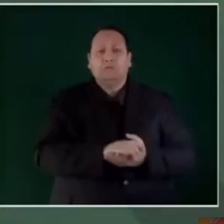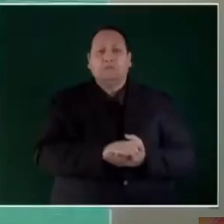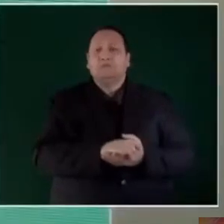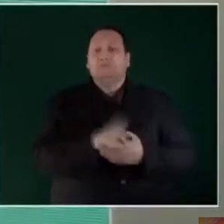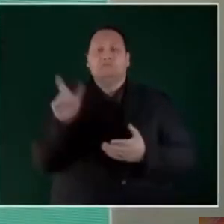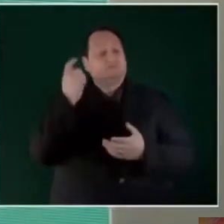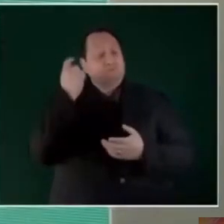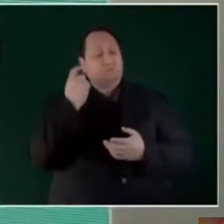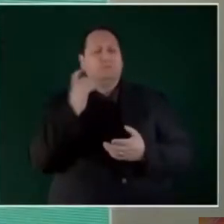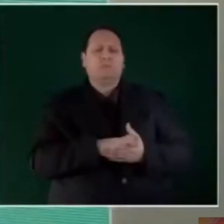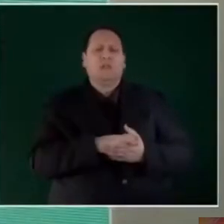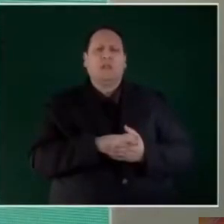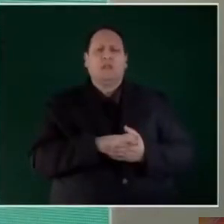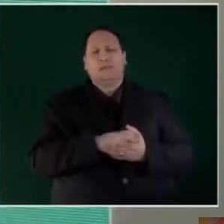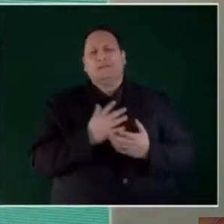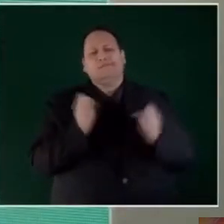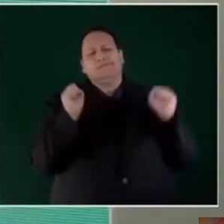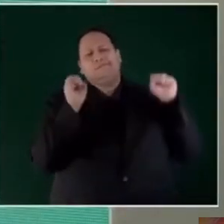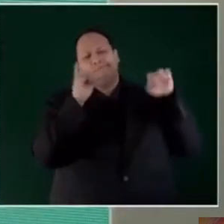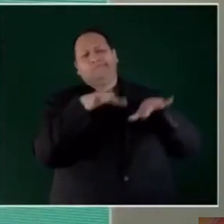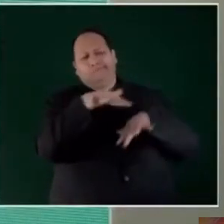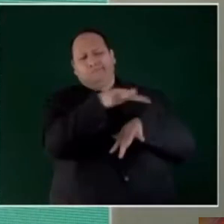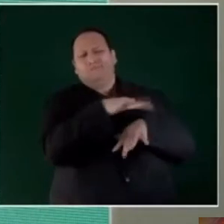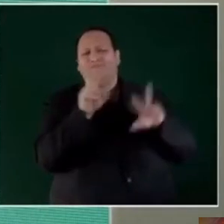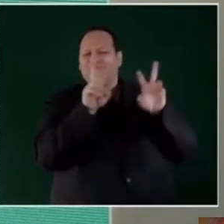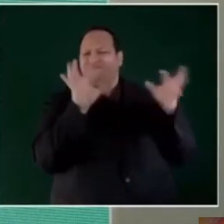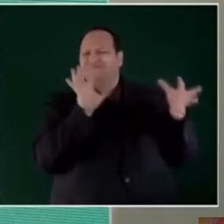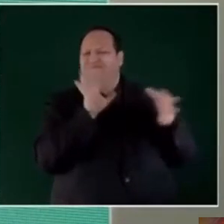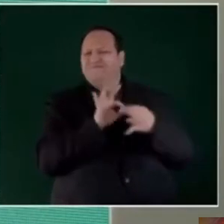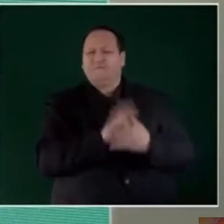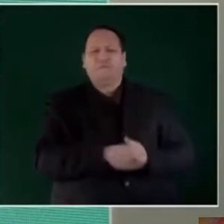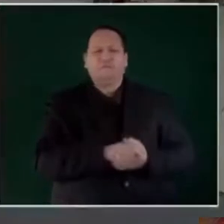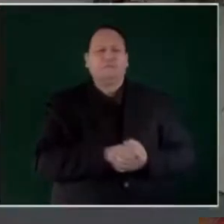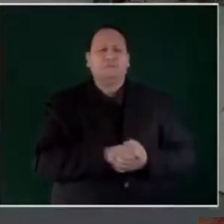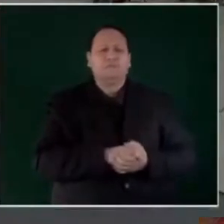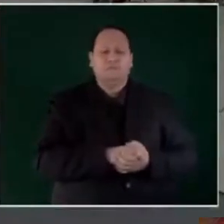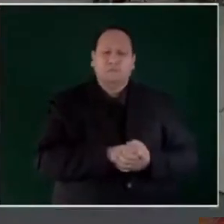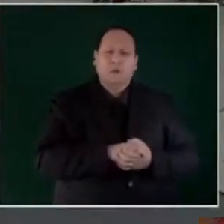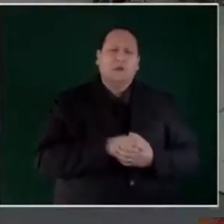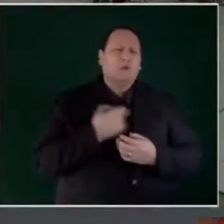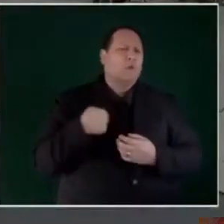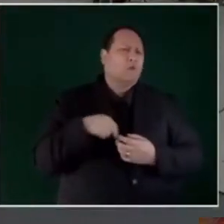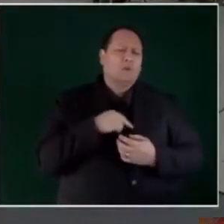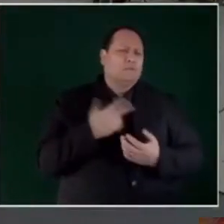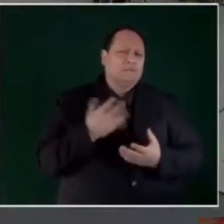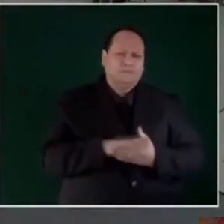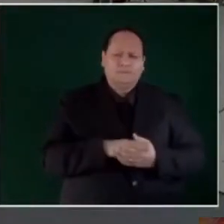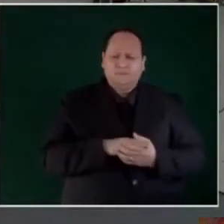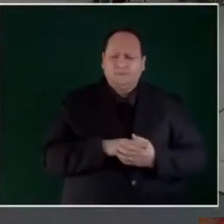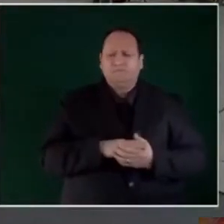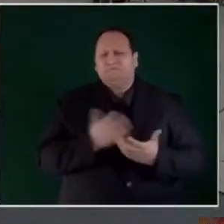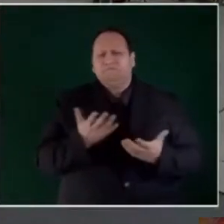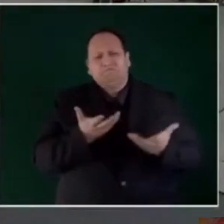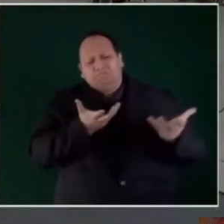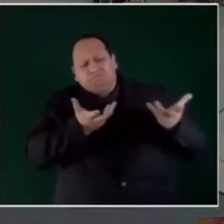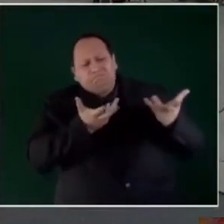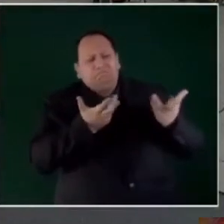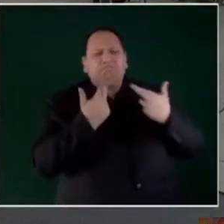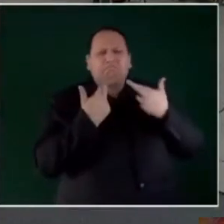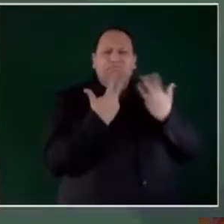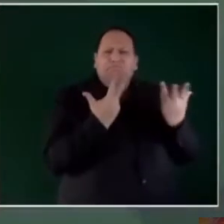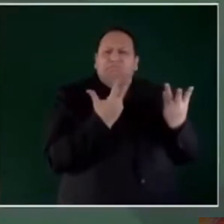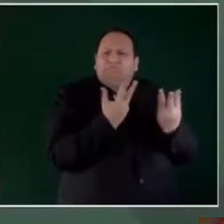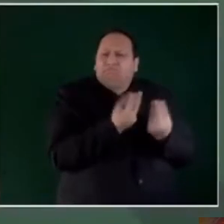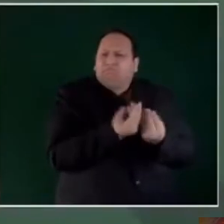Ese sería otro tema del encuentro. Entonces, vamos a estar pues reunidos